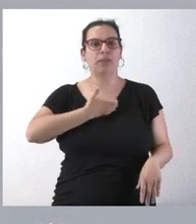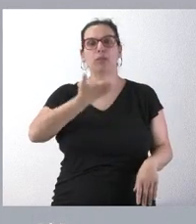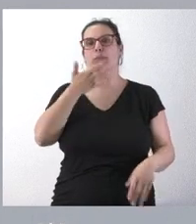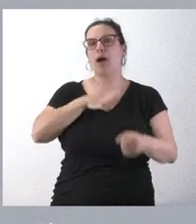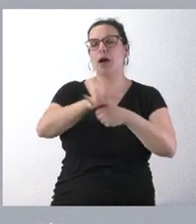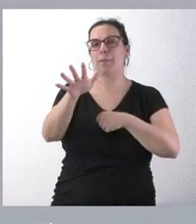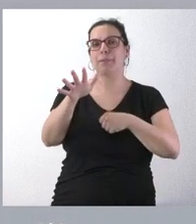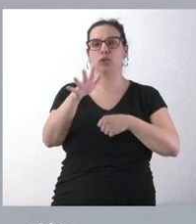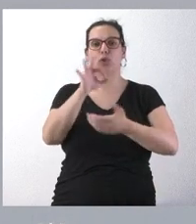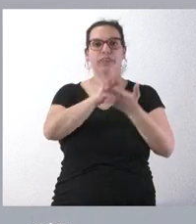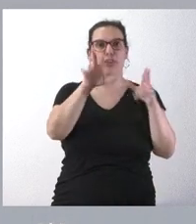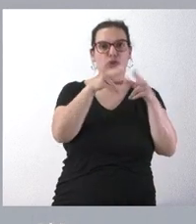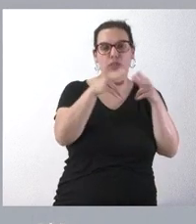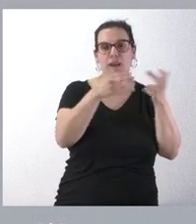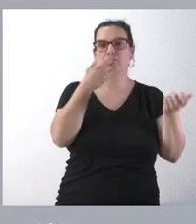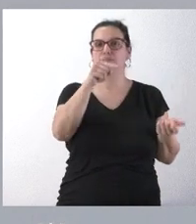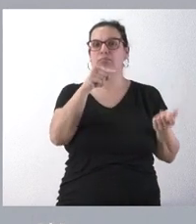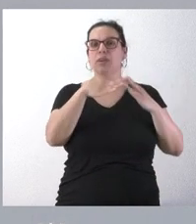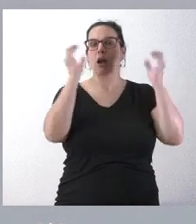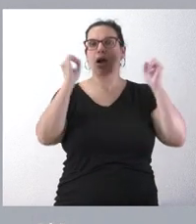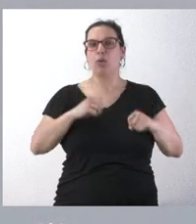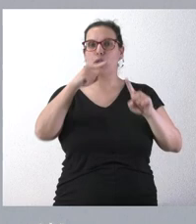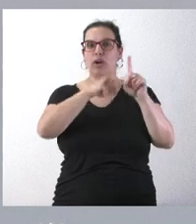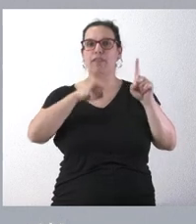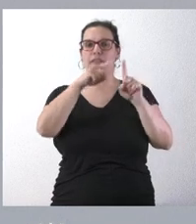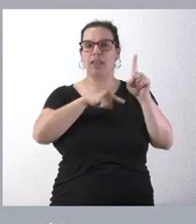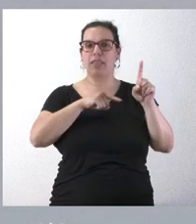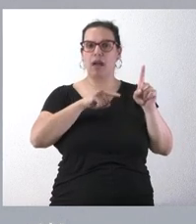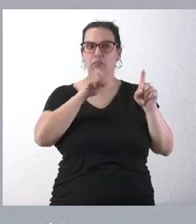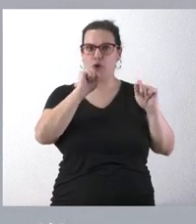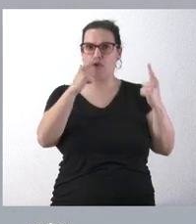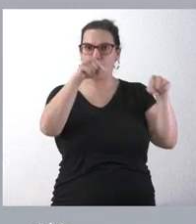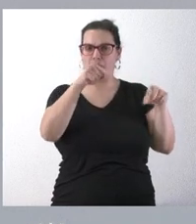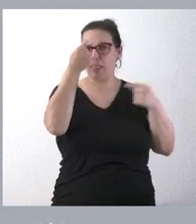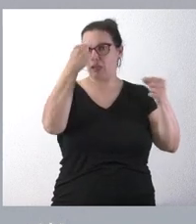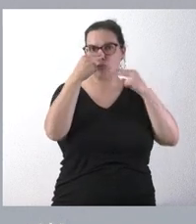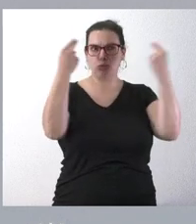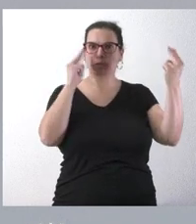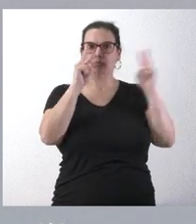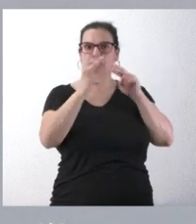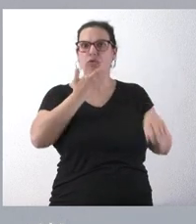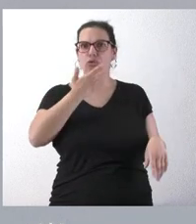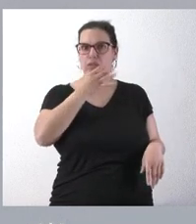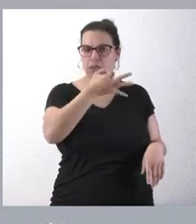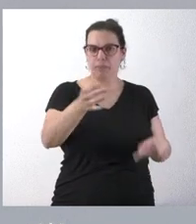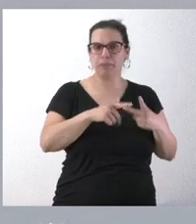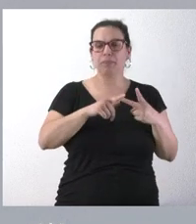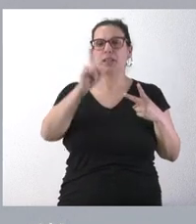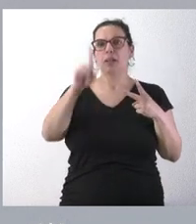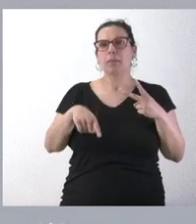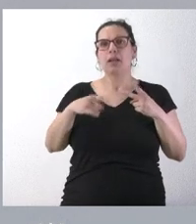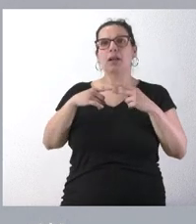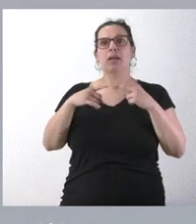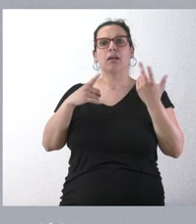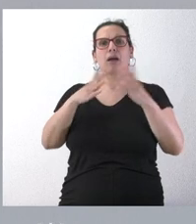de los servicios sociales, donde hay un acuerdo marco en servicios sociales que está en vigor y los datos son públicos y usted lo conoce. Hay unos acuerdos muy importantes en materia